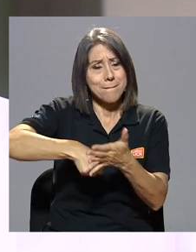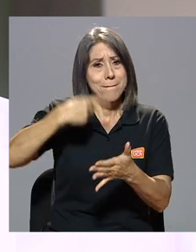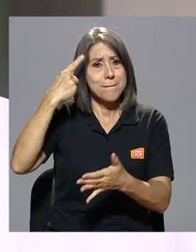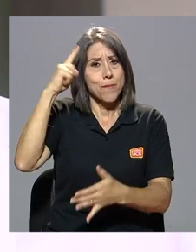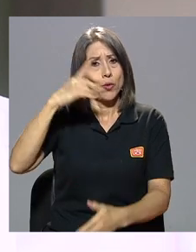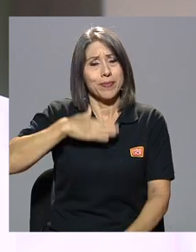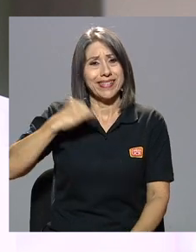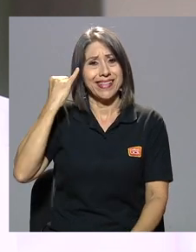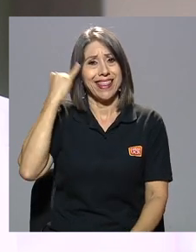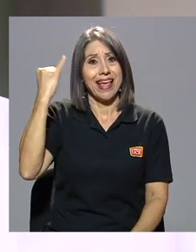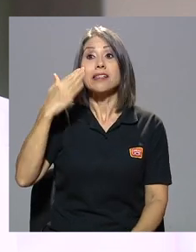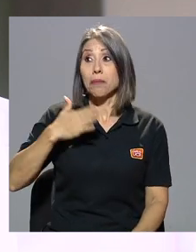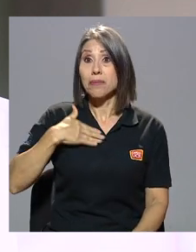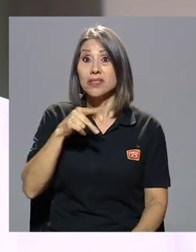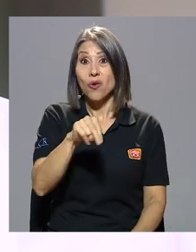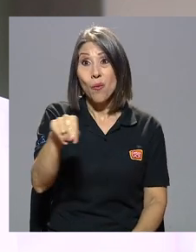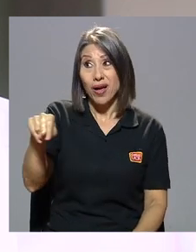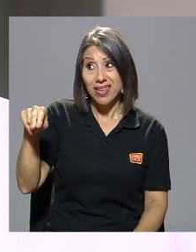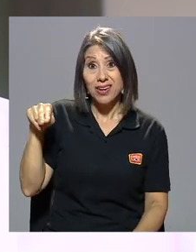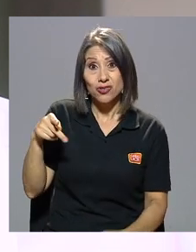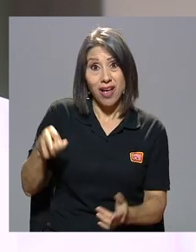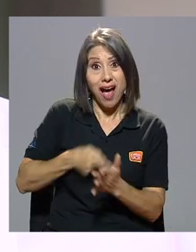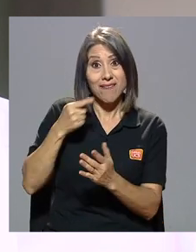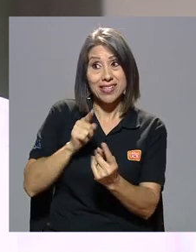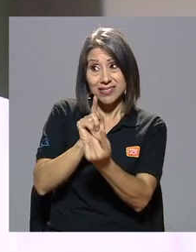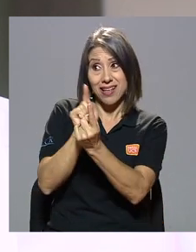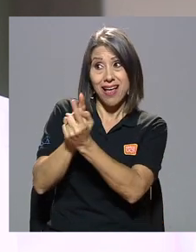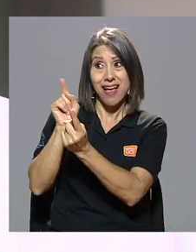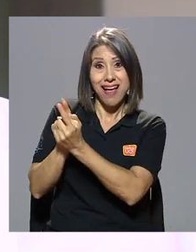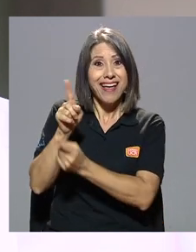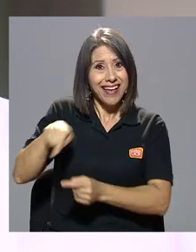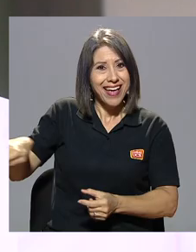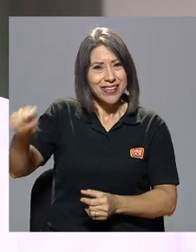mis compañeros lo recuerdan a veces cuando nos vemos,